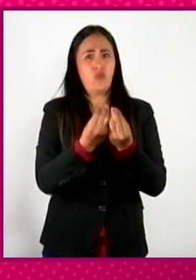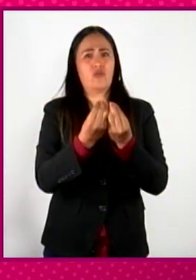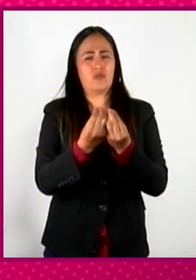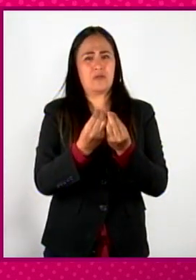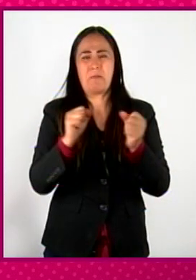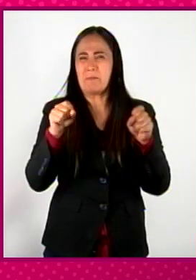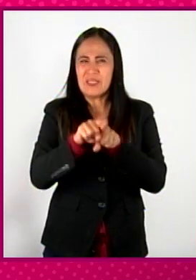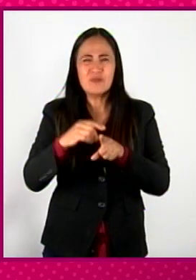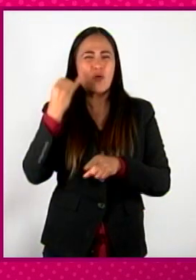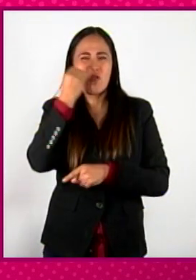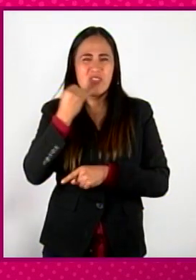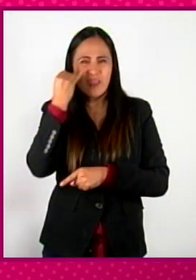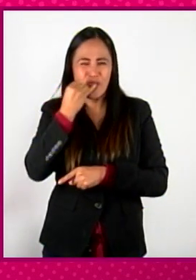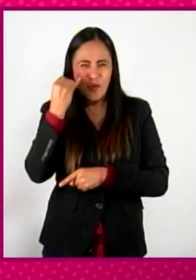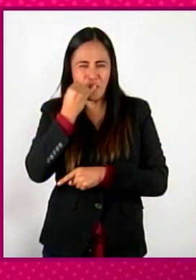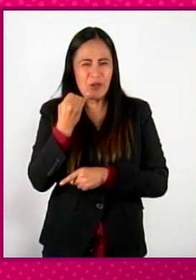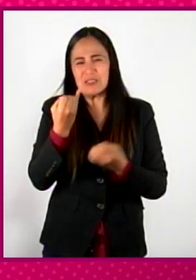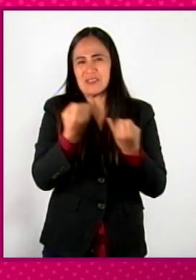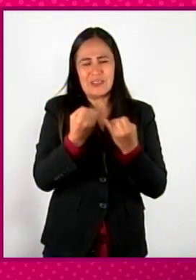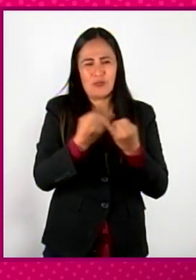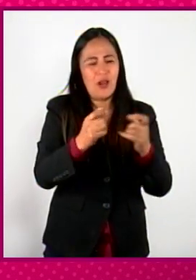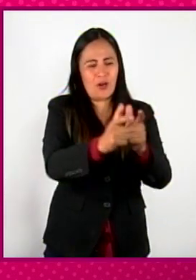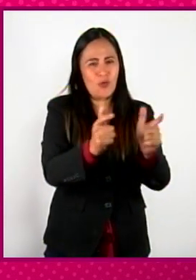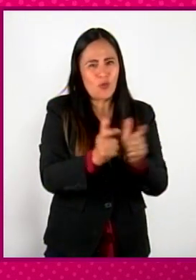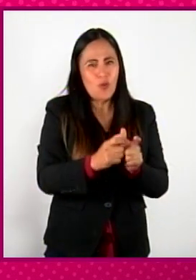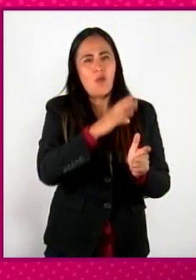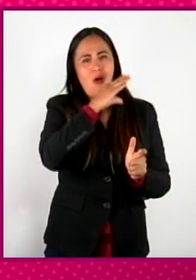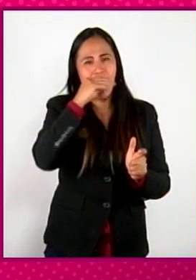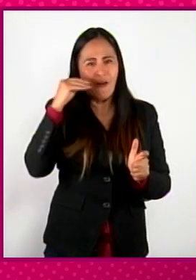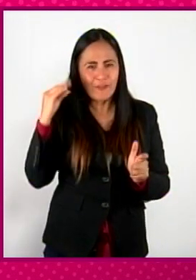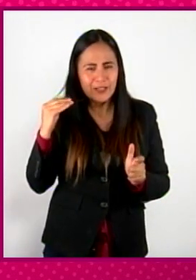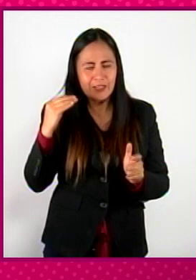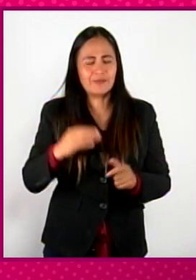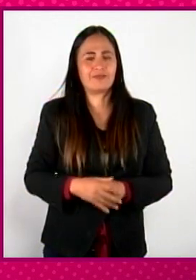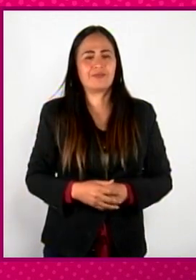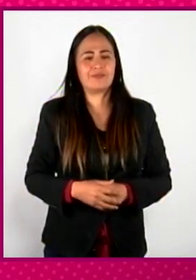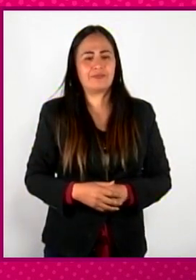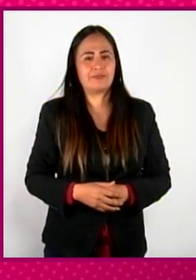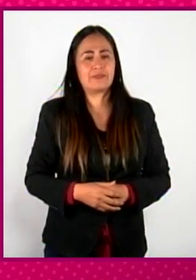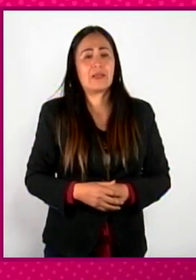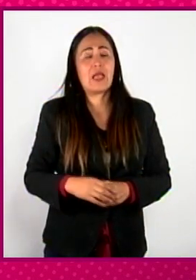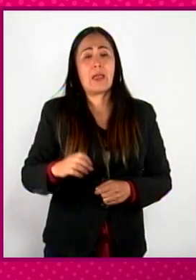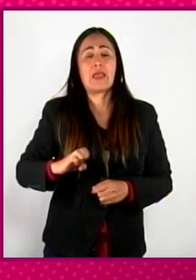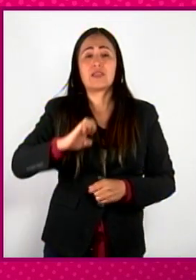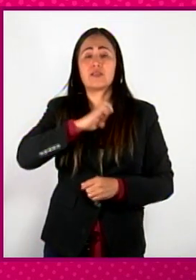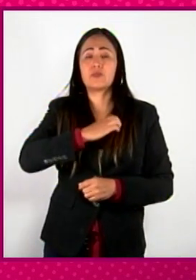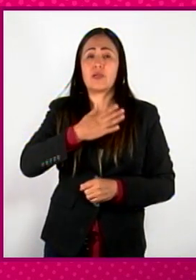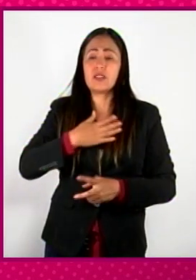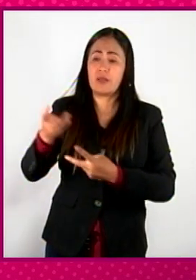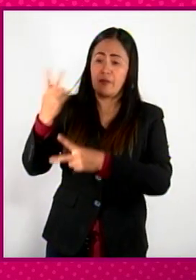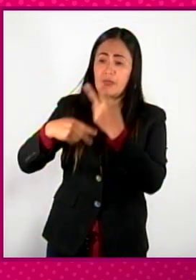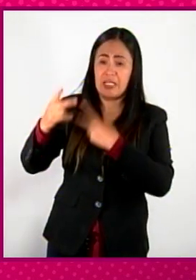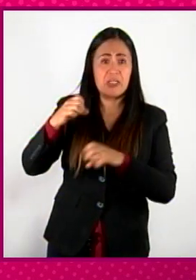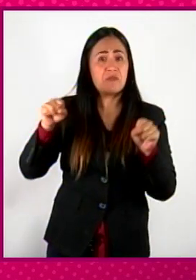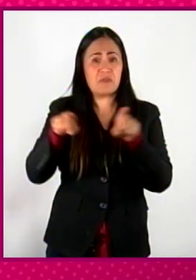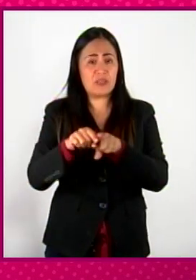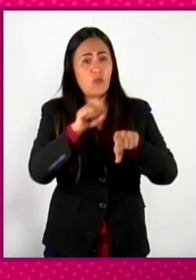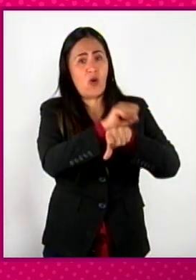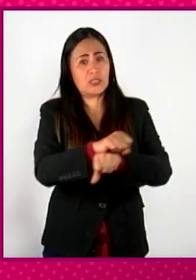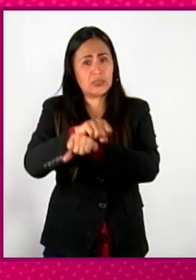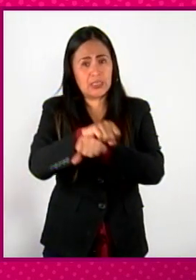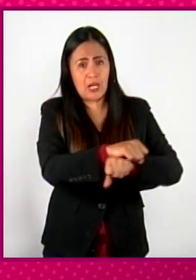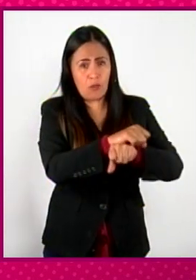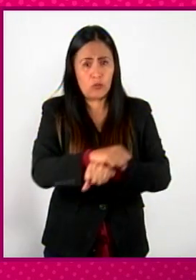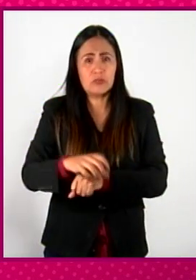entre ellos también están las poblaciones africanas llegaron desde el momento de la conquista hace 500 años y hasta hoy día